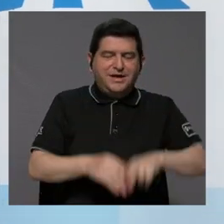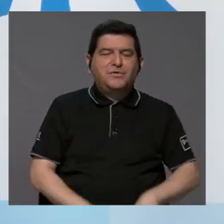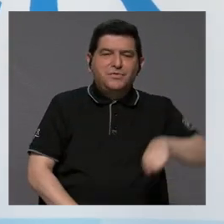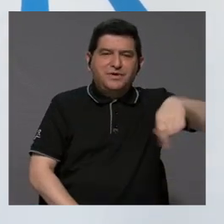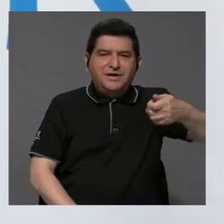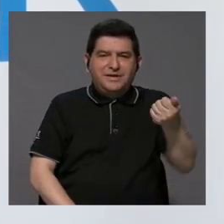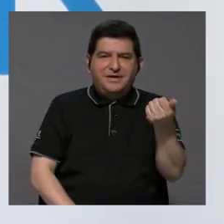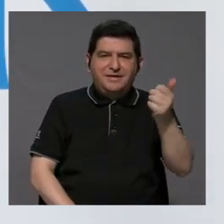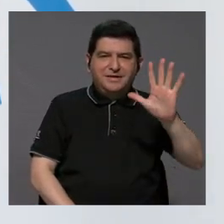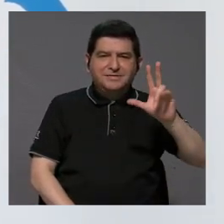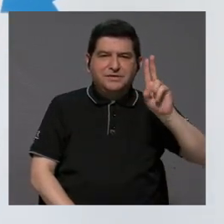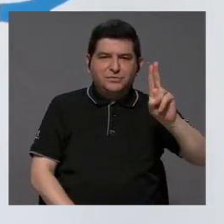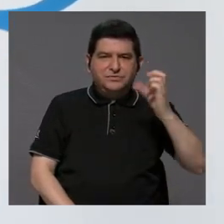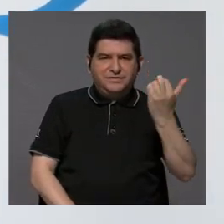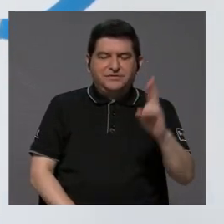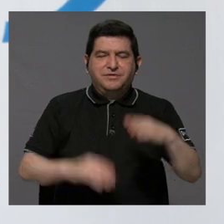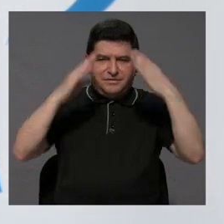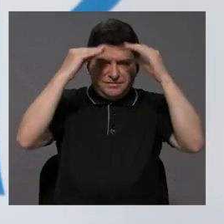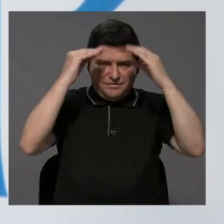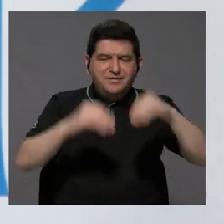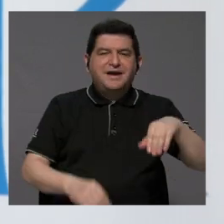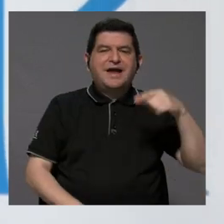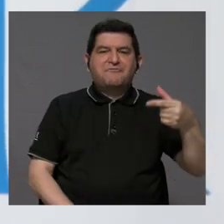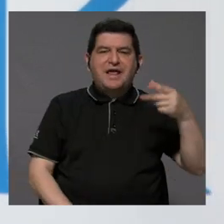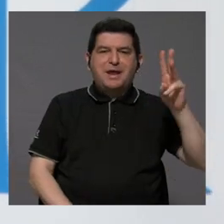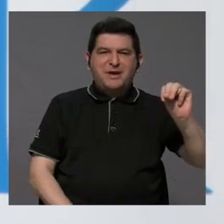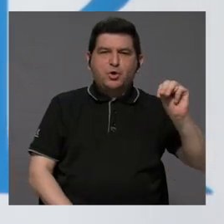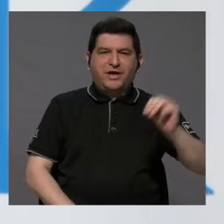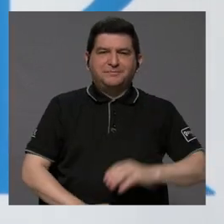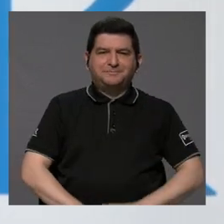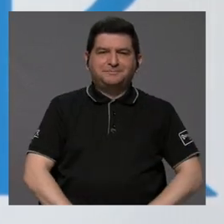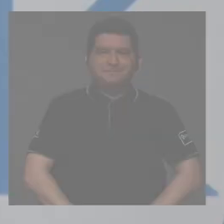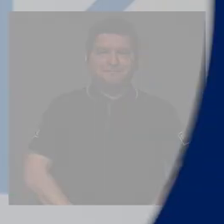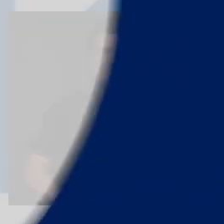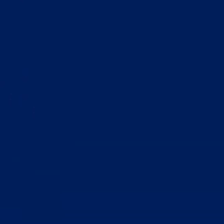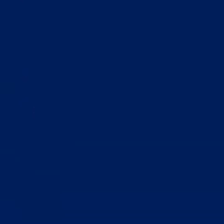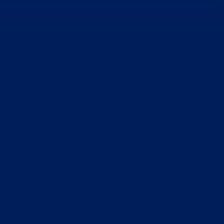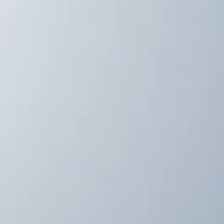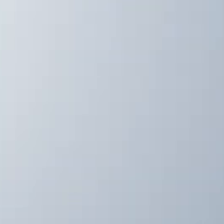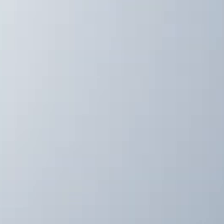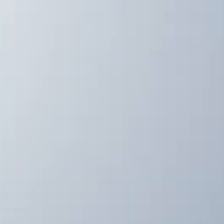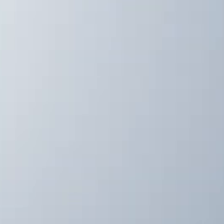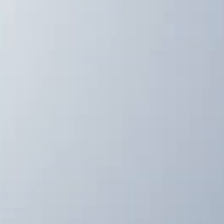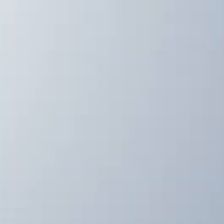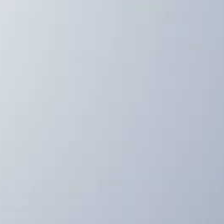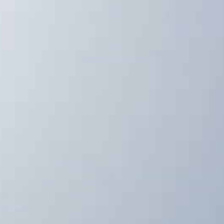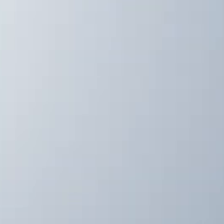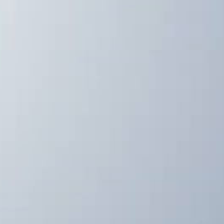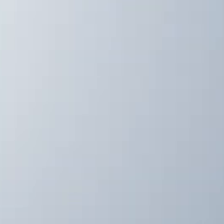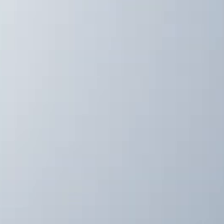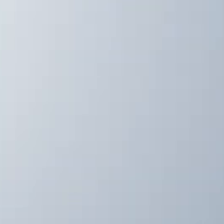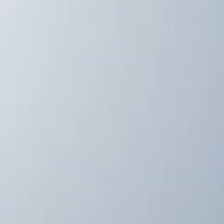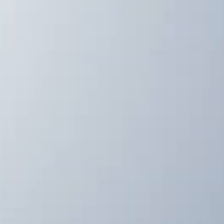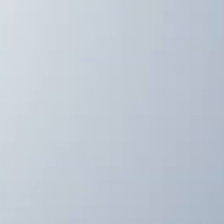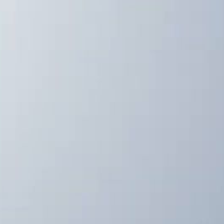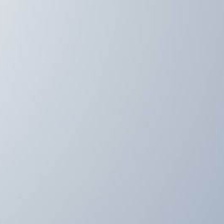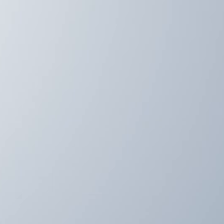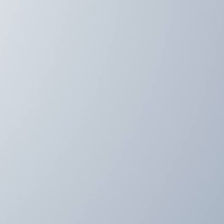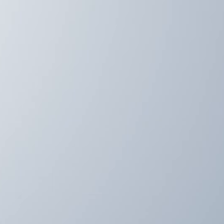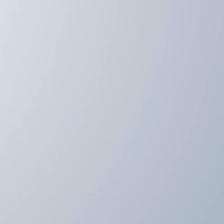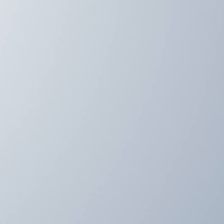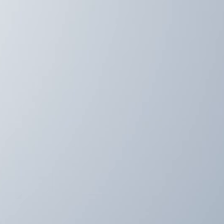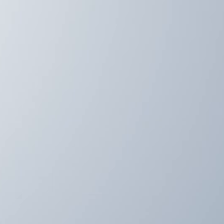y por la señal de 15 UCR reportó Gabriela Mayorga. ¡Gracias! ¡Gracias! ¡Gracias!